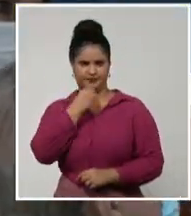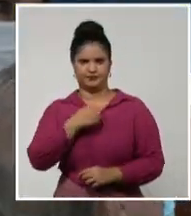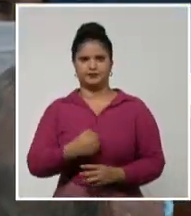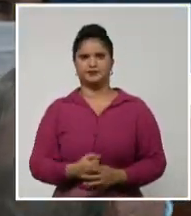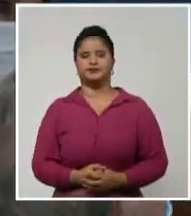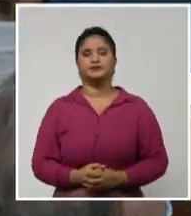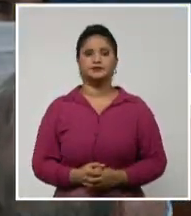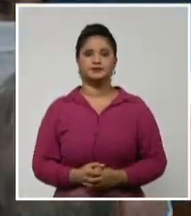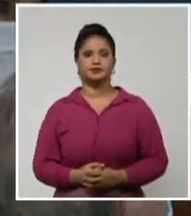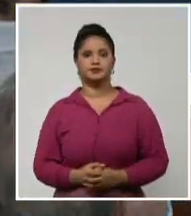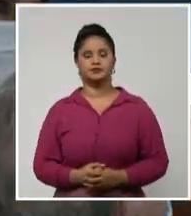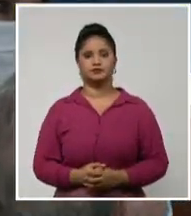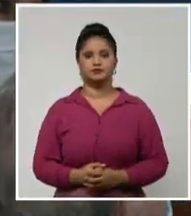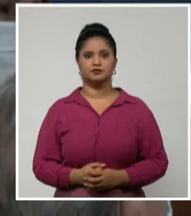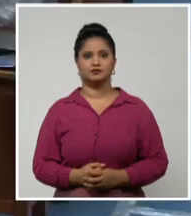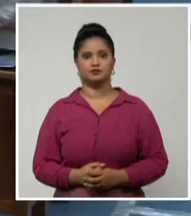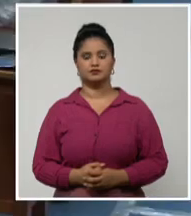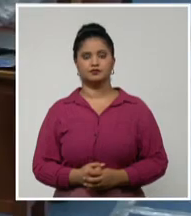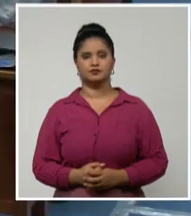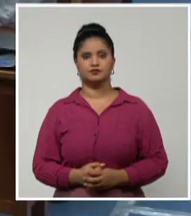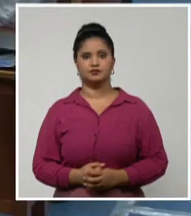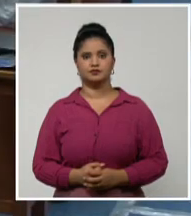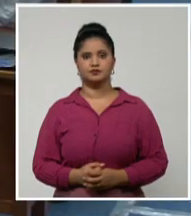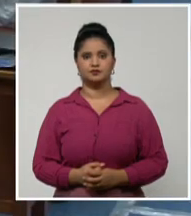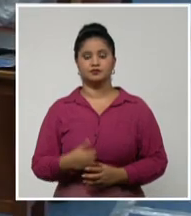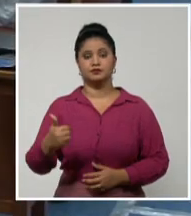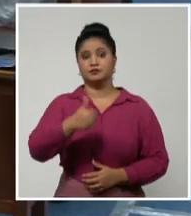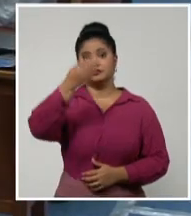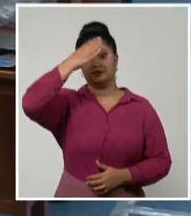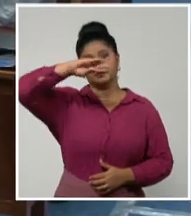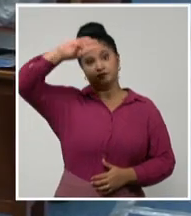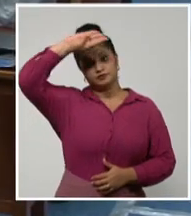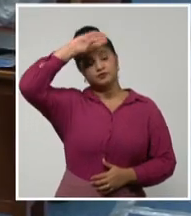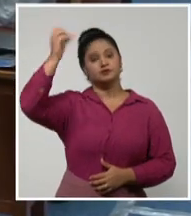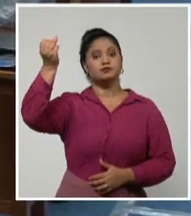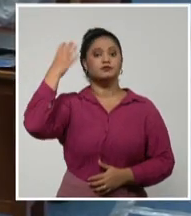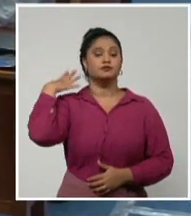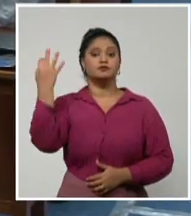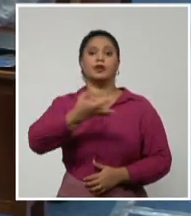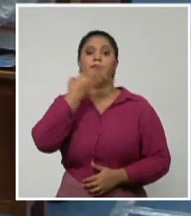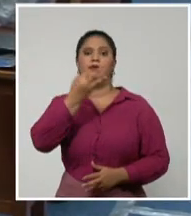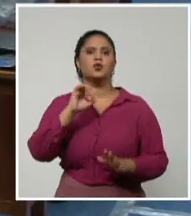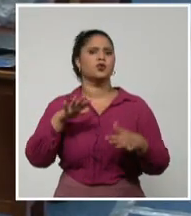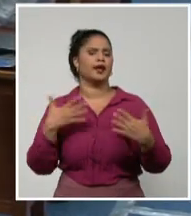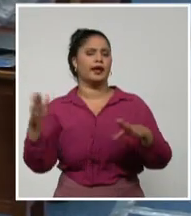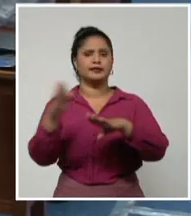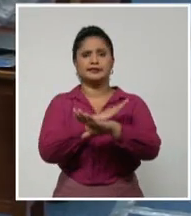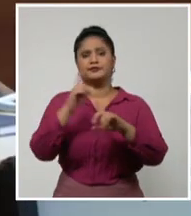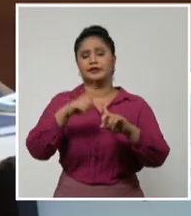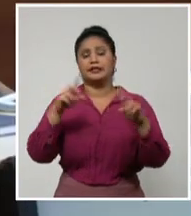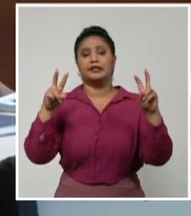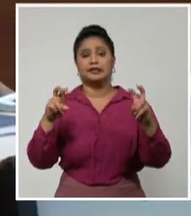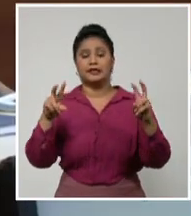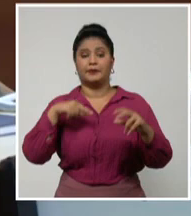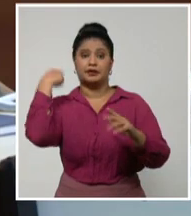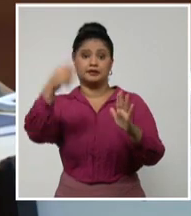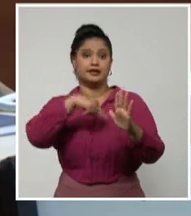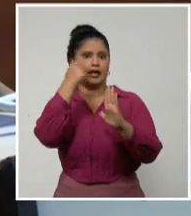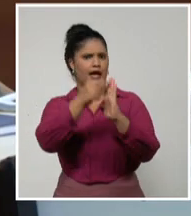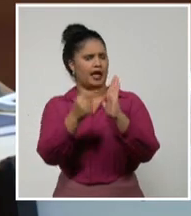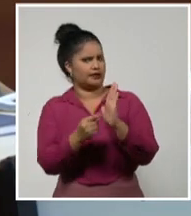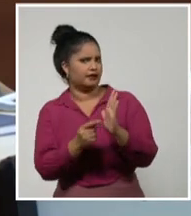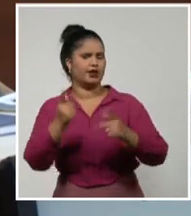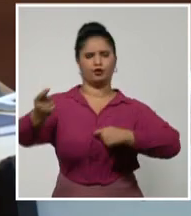diálogo con los productores, el presidente cubano se interesó, entre otros temas, por las características del cultivo, su comercialización